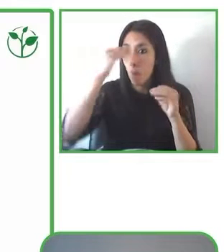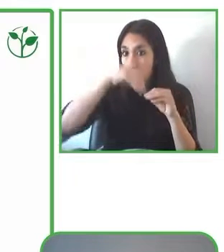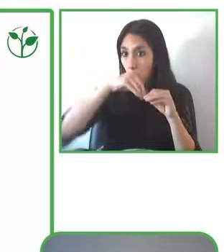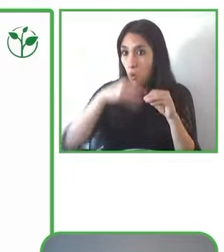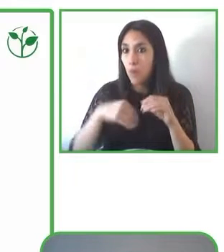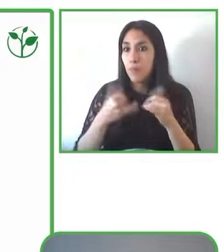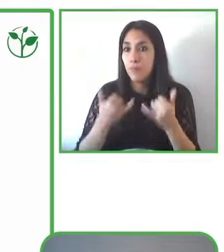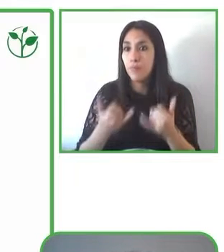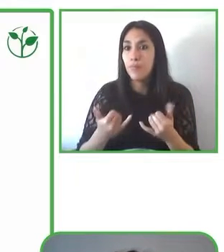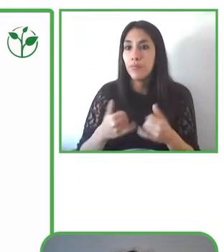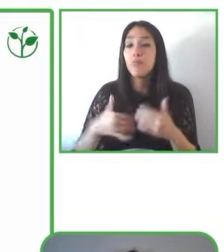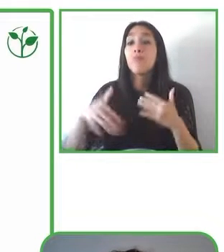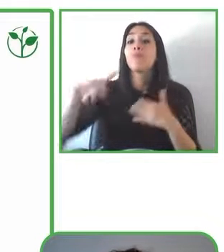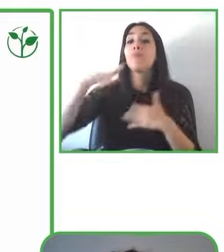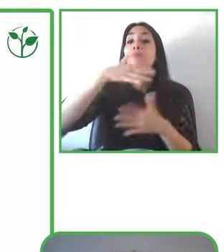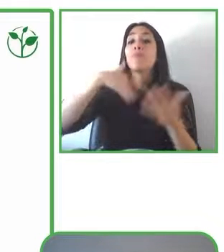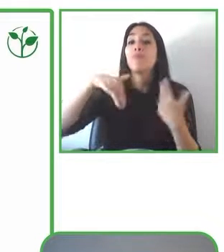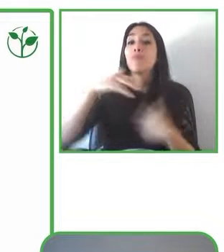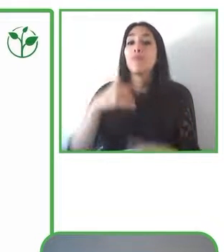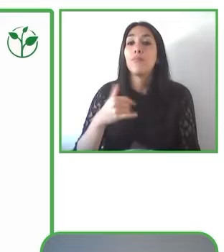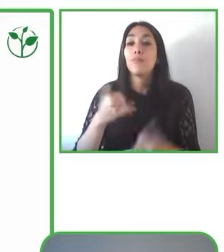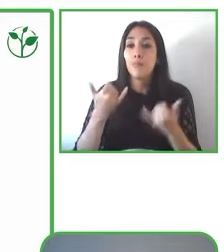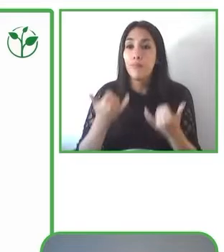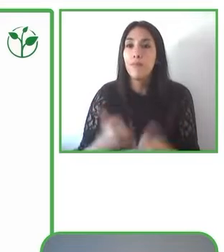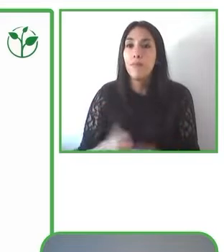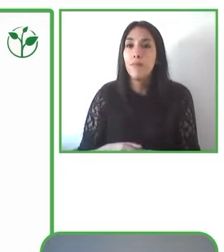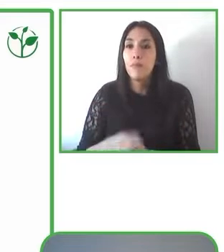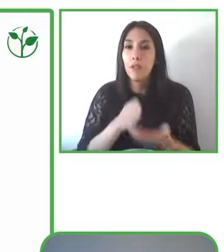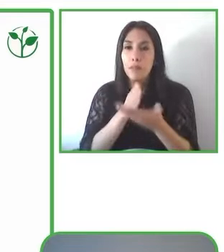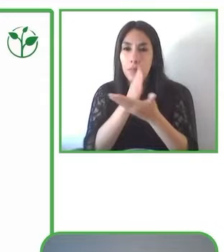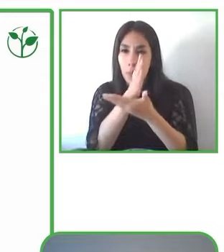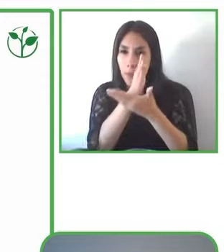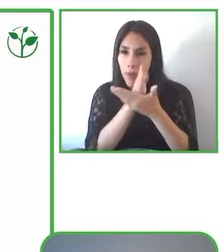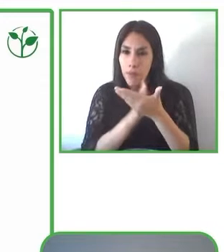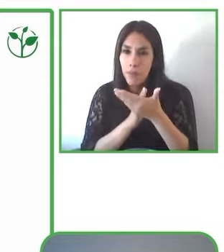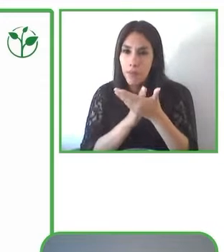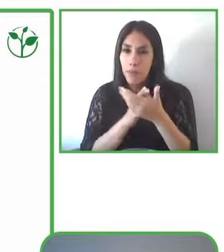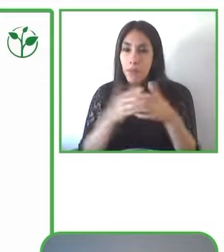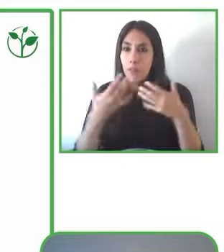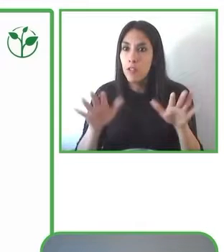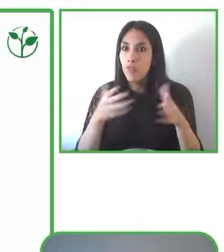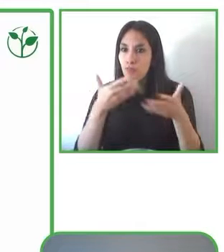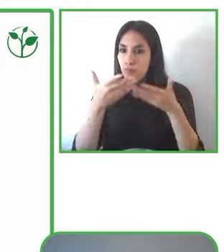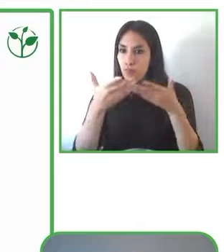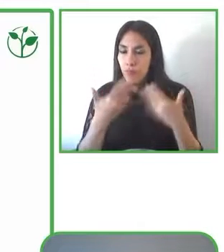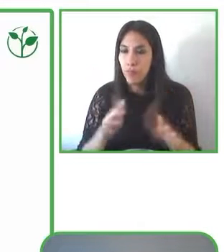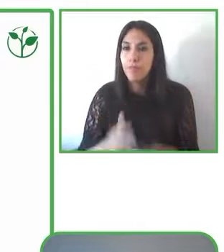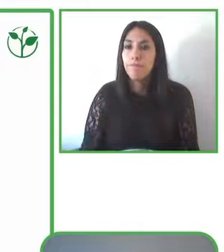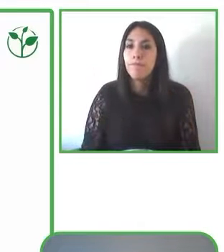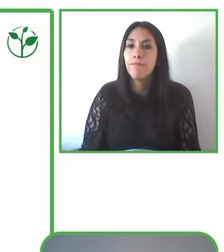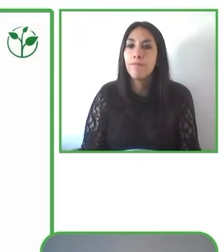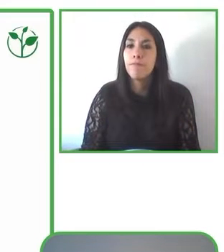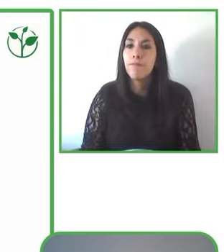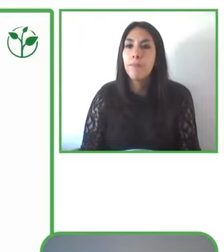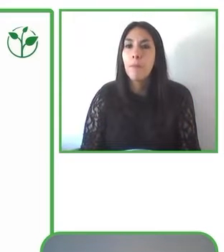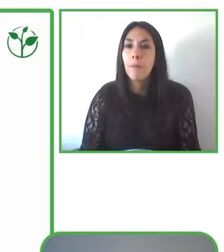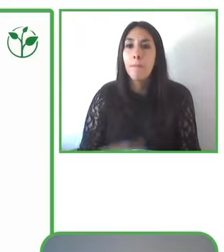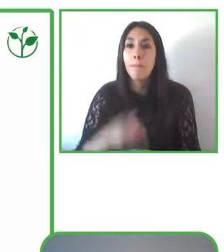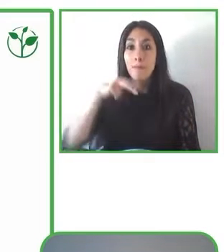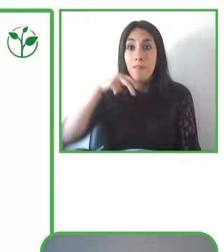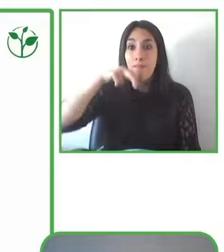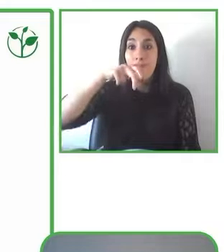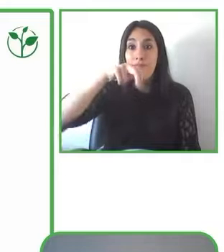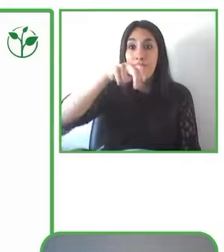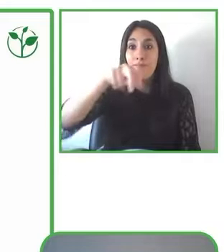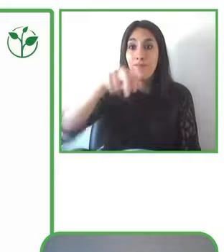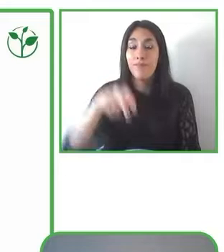ese entre, entre ese modo de transporte, entre la caminata, qué pasa, adentro